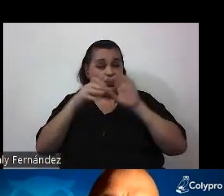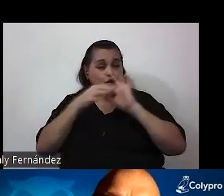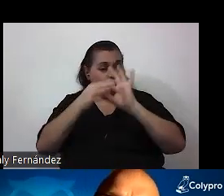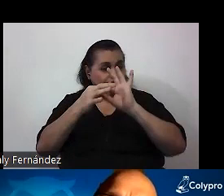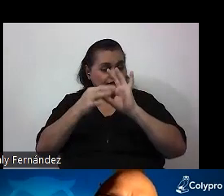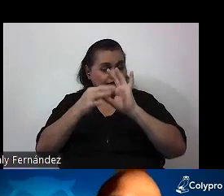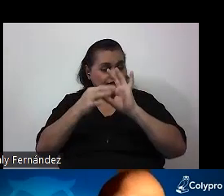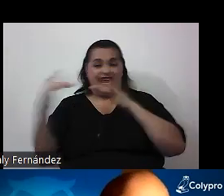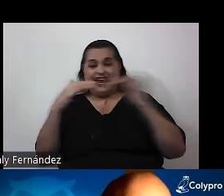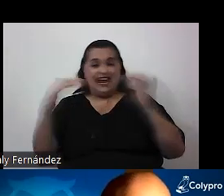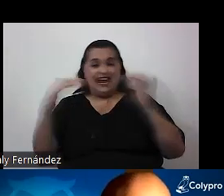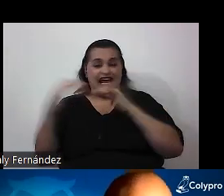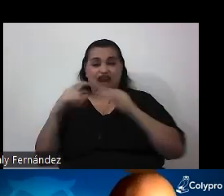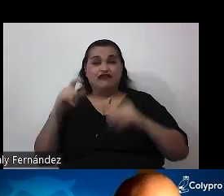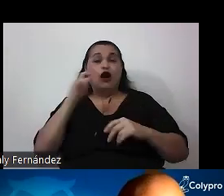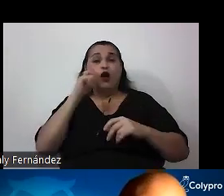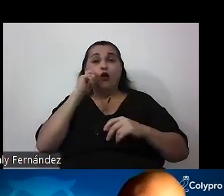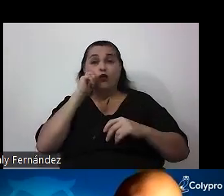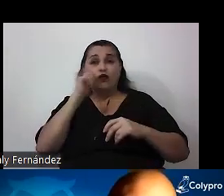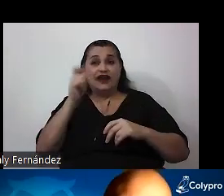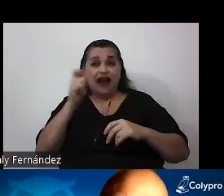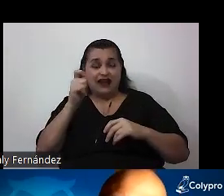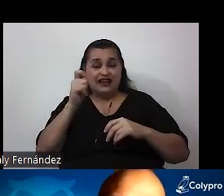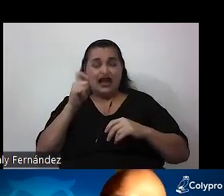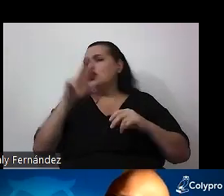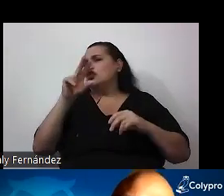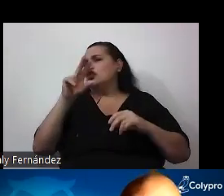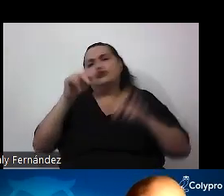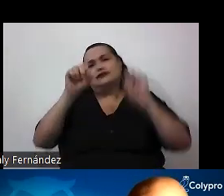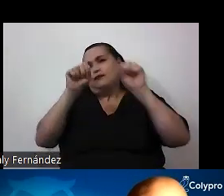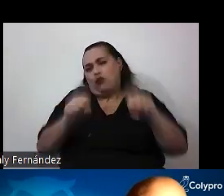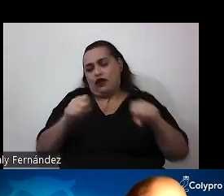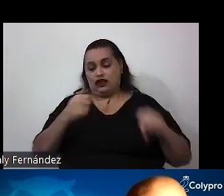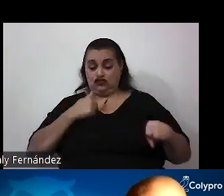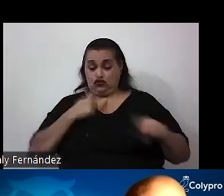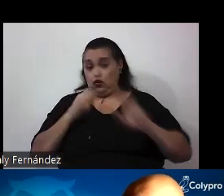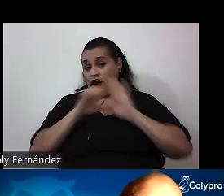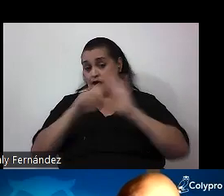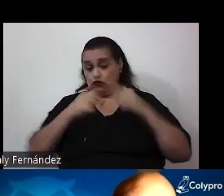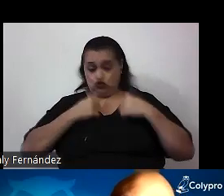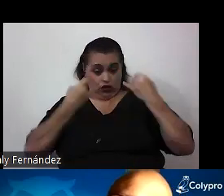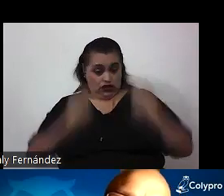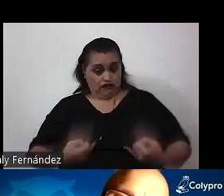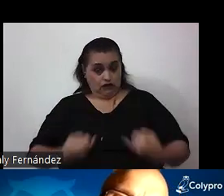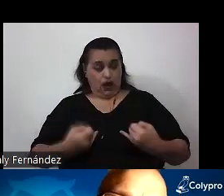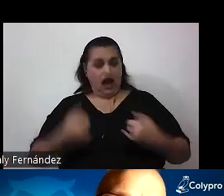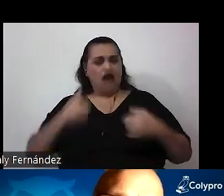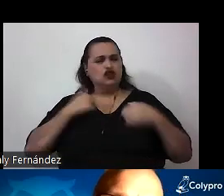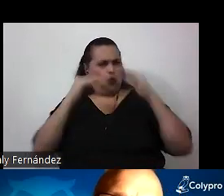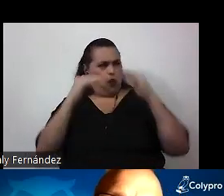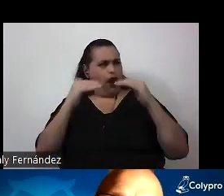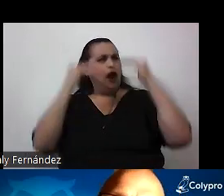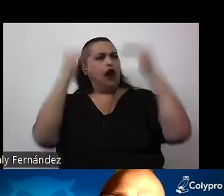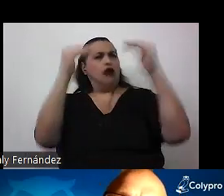bueno, no es posible ejercer el pensamiento crítico si yo como individuo no tengo un alto nivel de conciencia